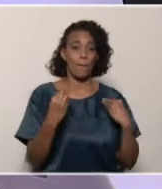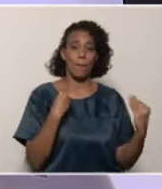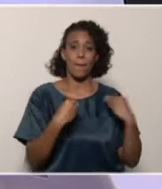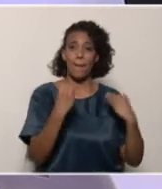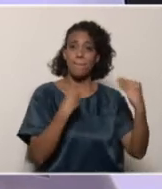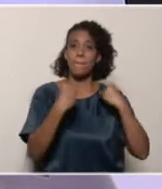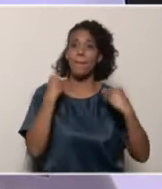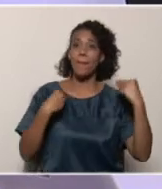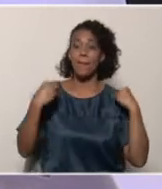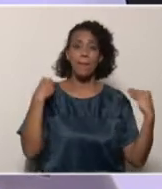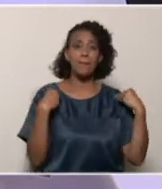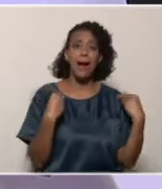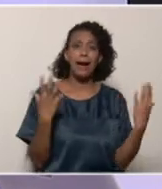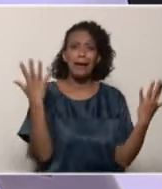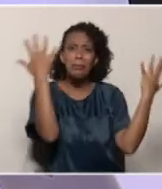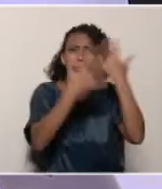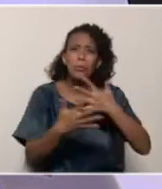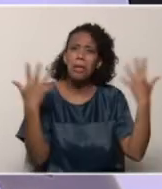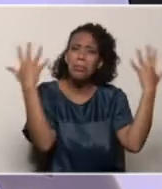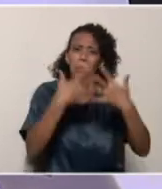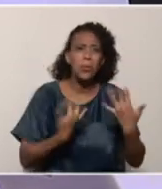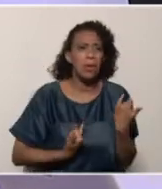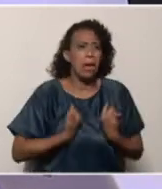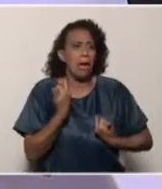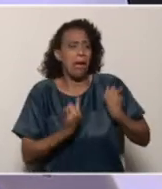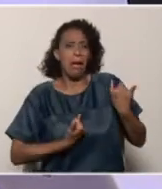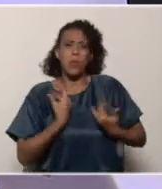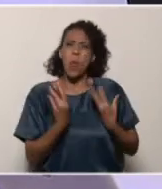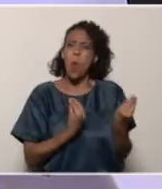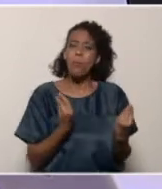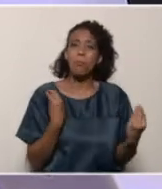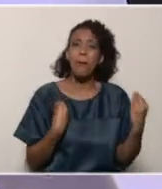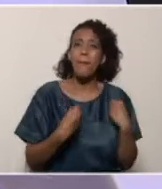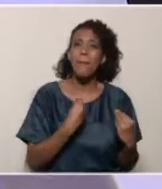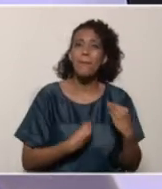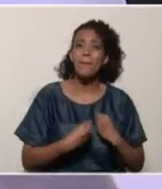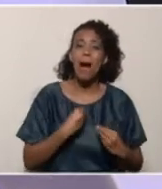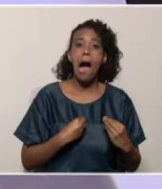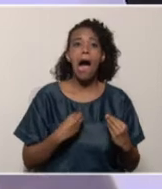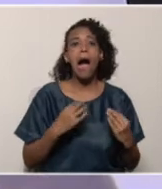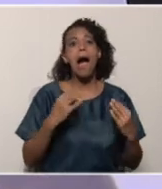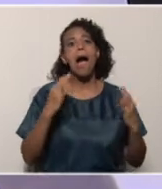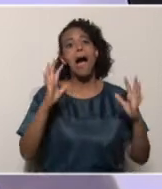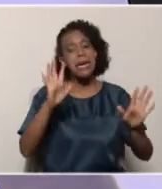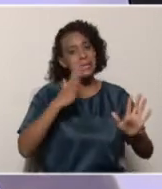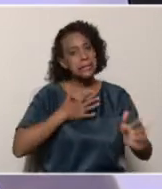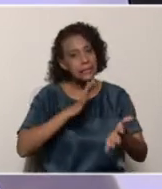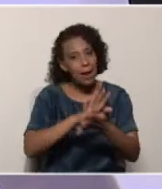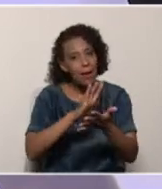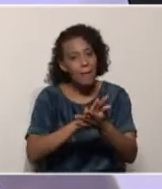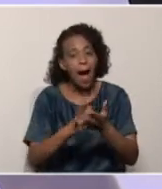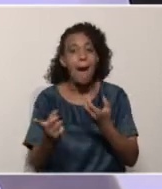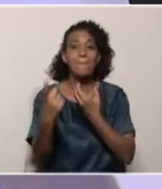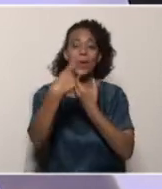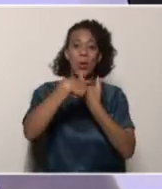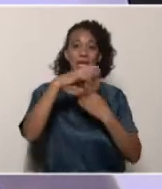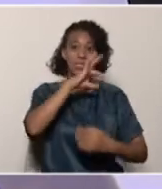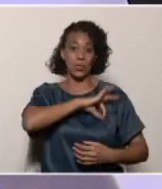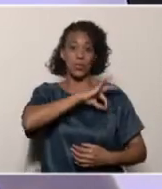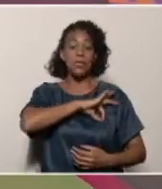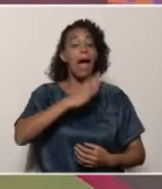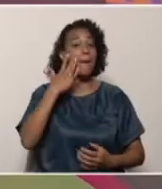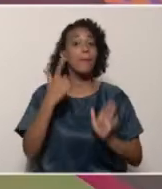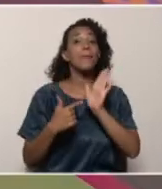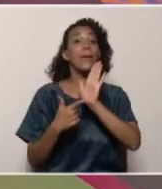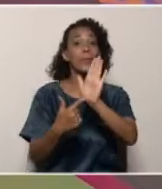entrar en contacto con ellos. Tienen inquietud sobre cómo realizar estas actividades de vinculación social. Entonces, bueno,